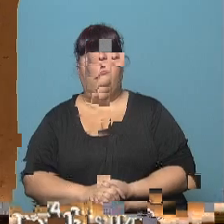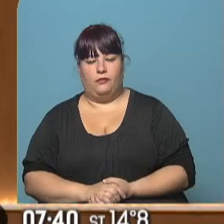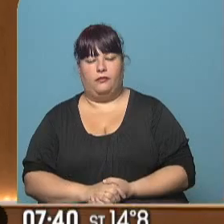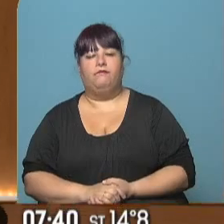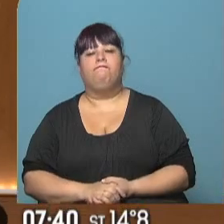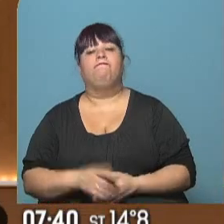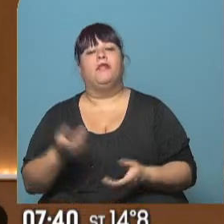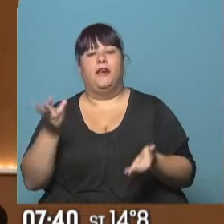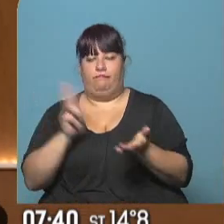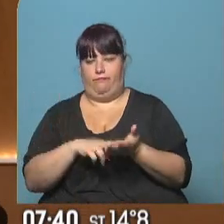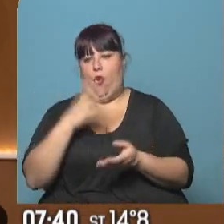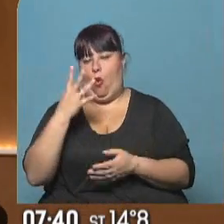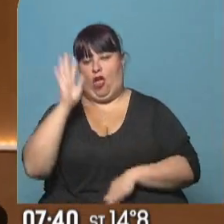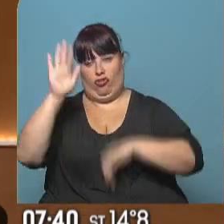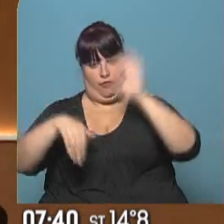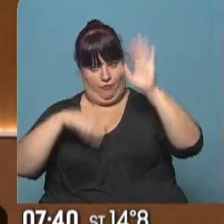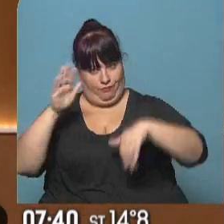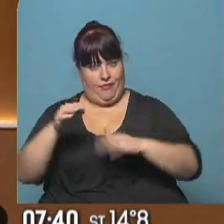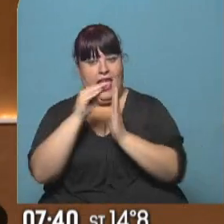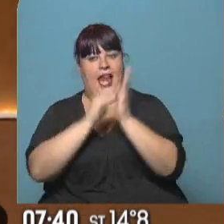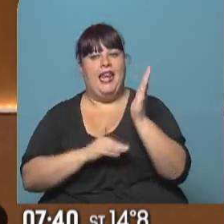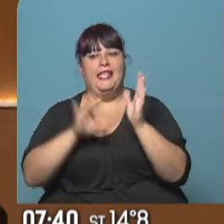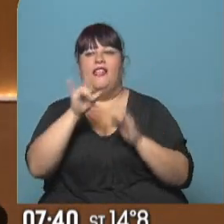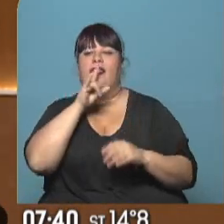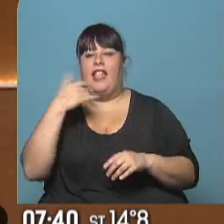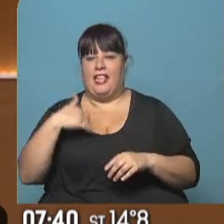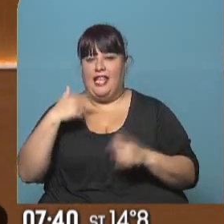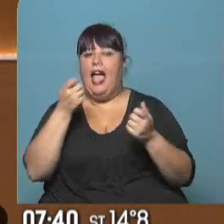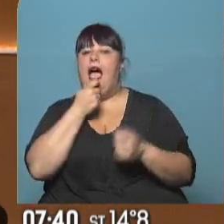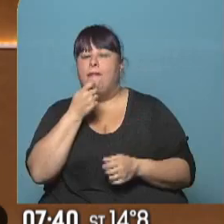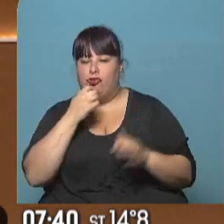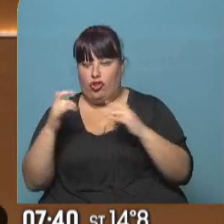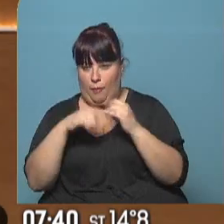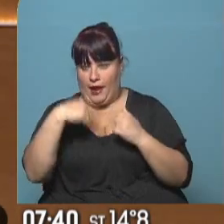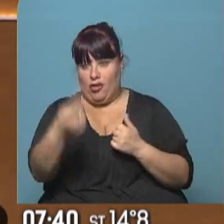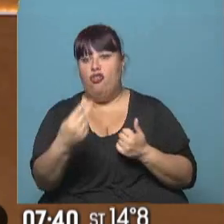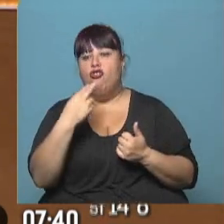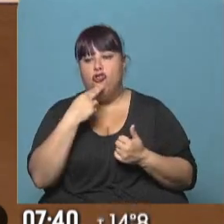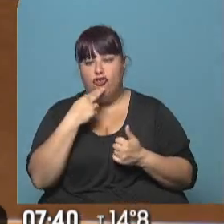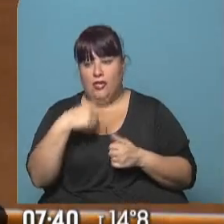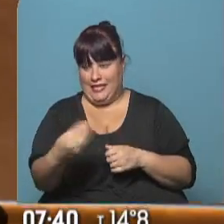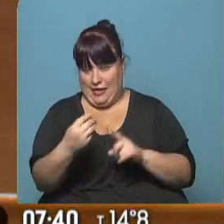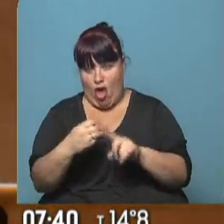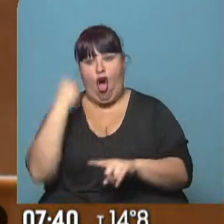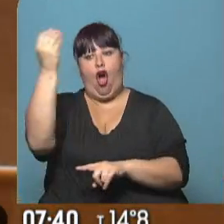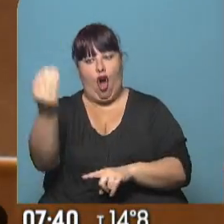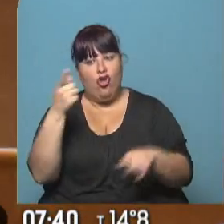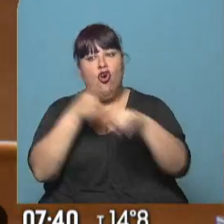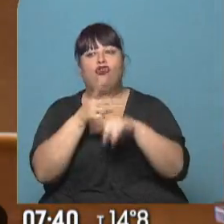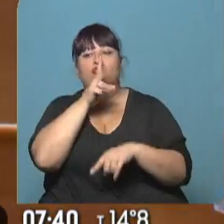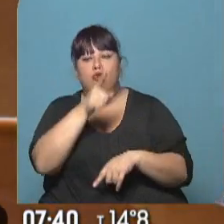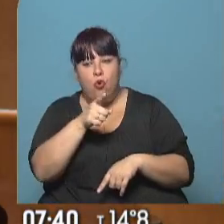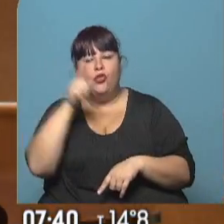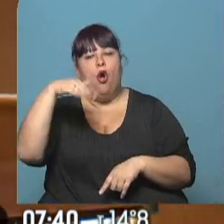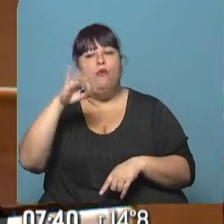Ratificación para cuatro convocados, lista de Sampaoli, partidos amistosos, el próximo 11, este sábado no, el que viene ante Rusia